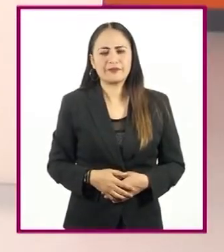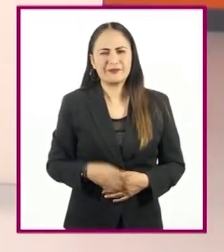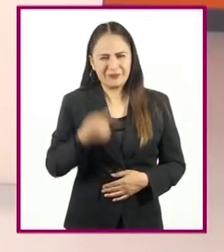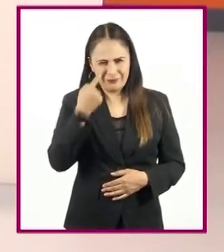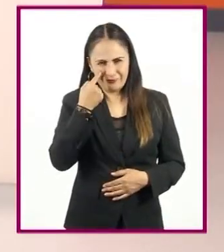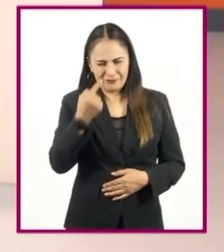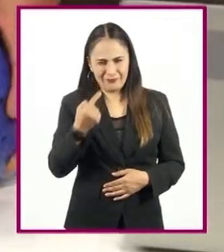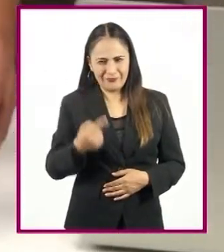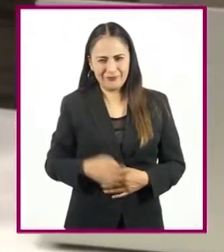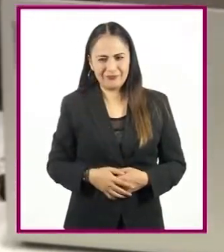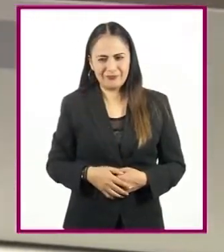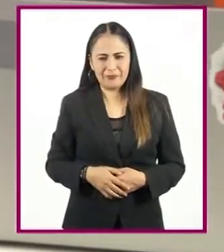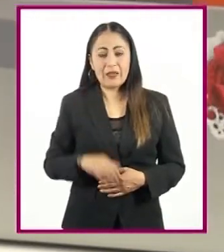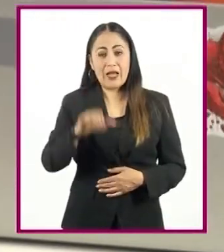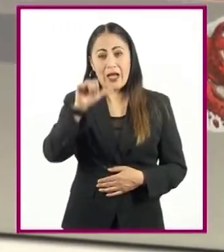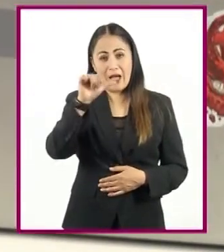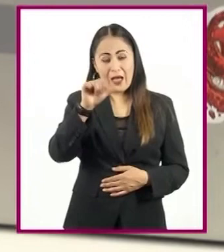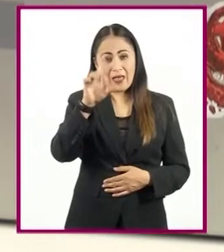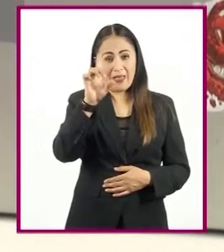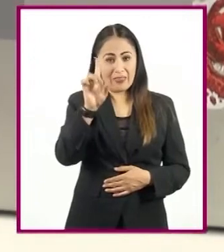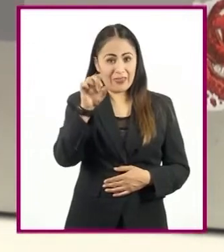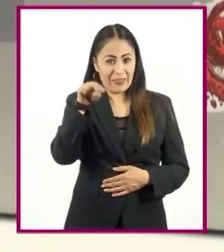Este es el ADN.